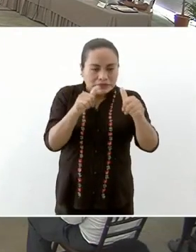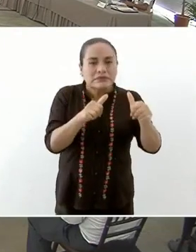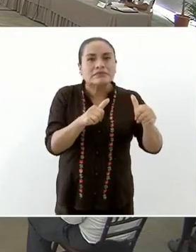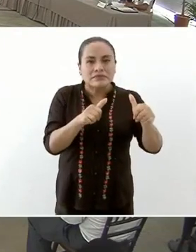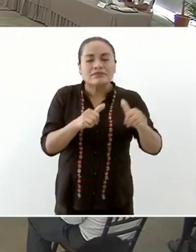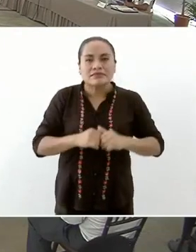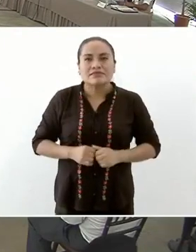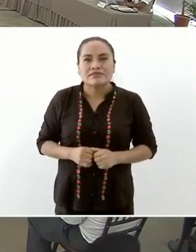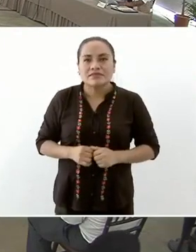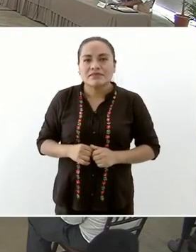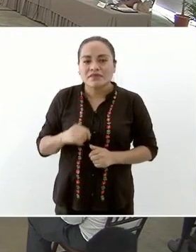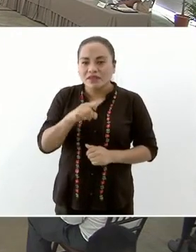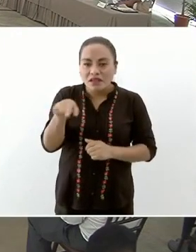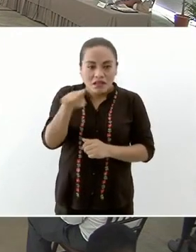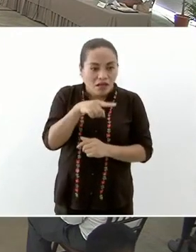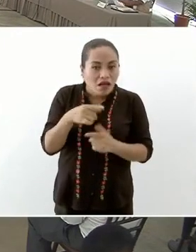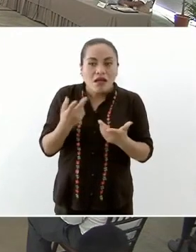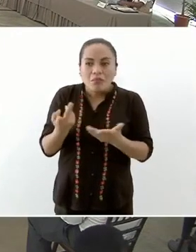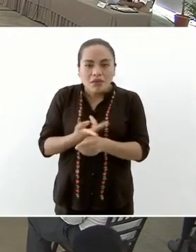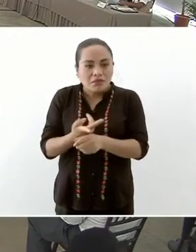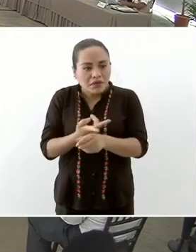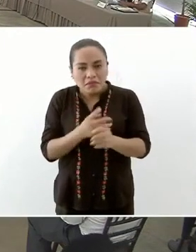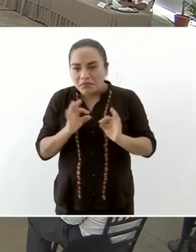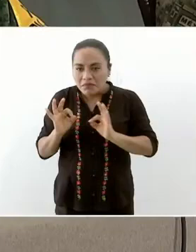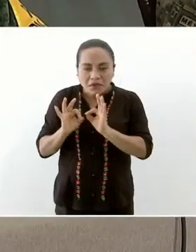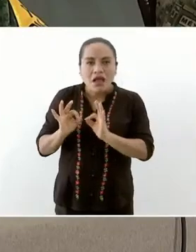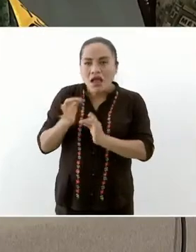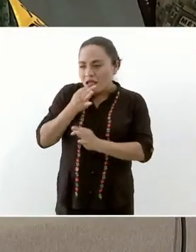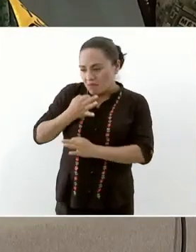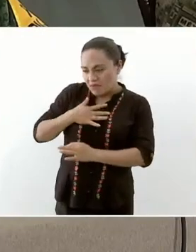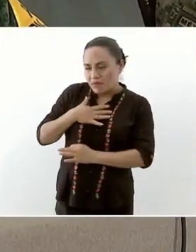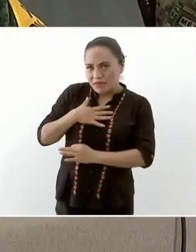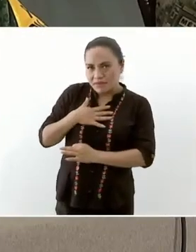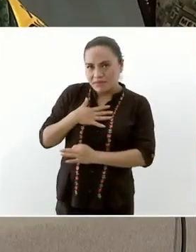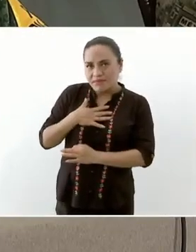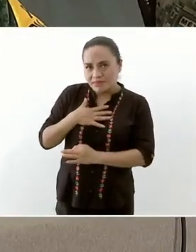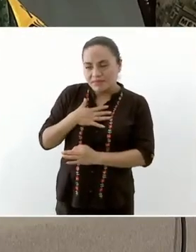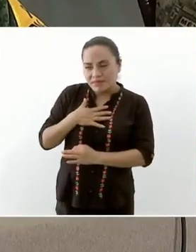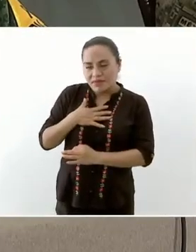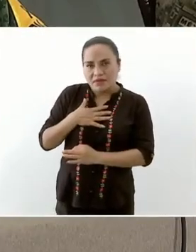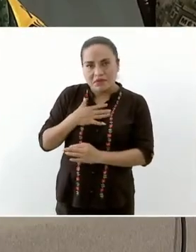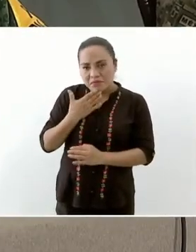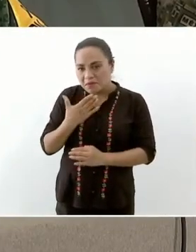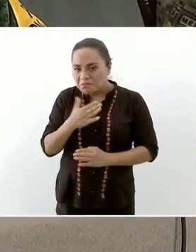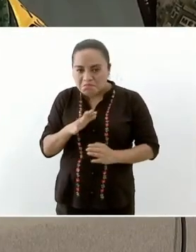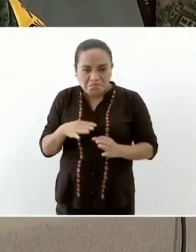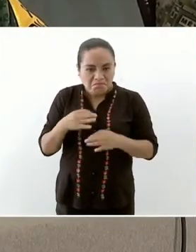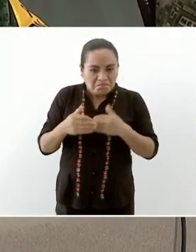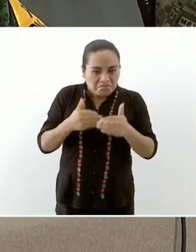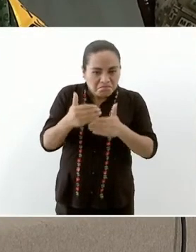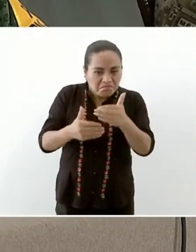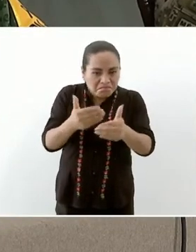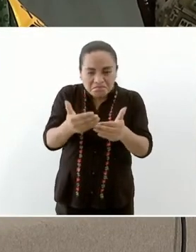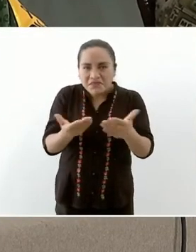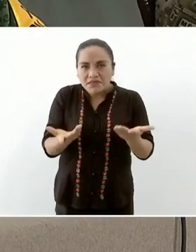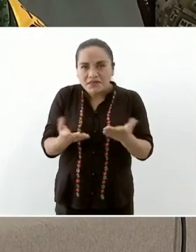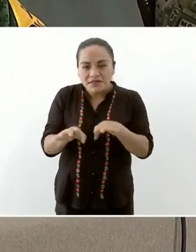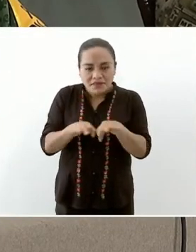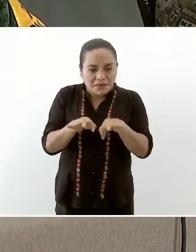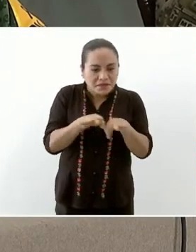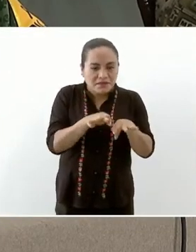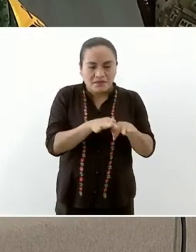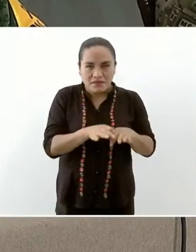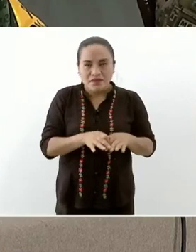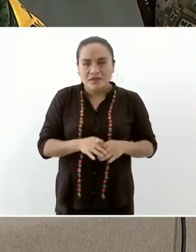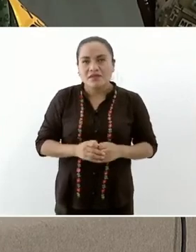y me va a estar informando de cómo vamos para no esperar la evaluación